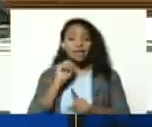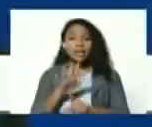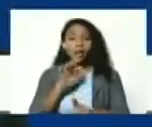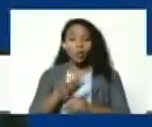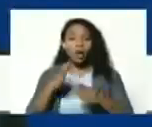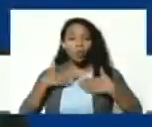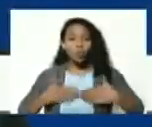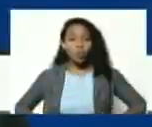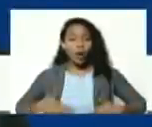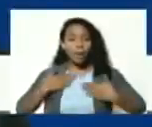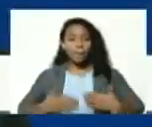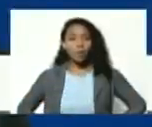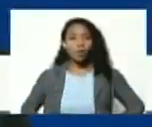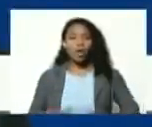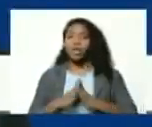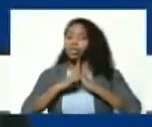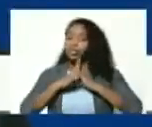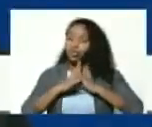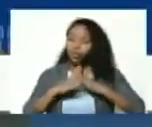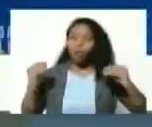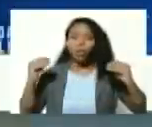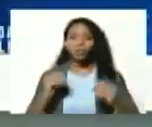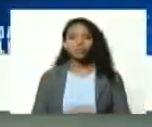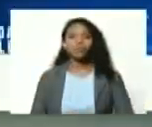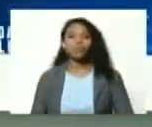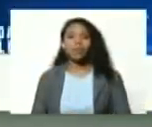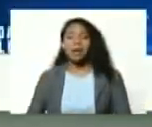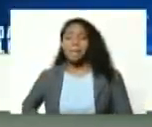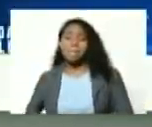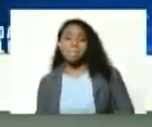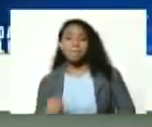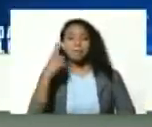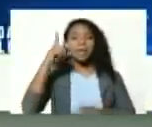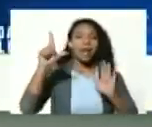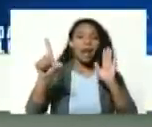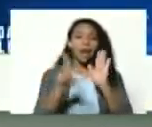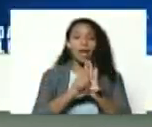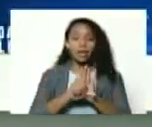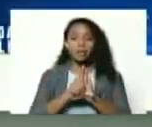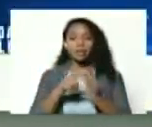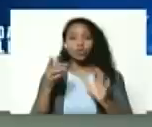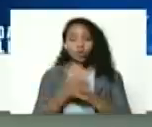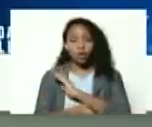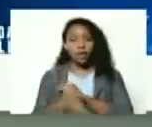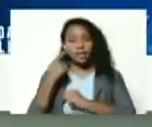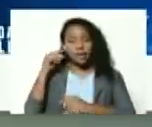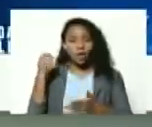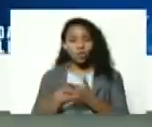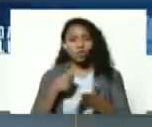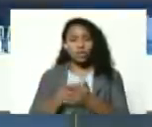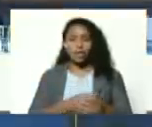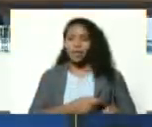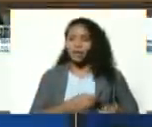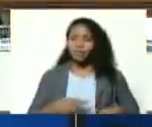cuerpo de todo es la primera ley de la dialéctica la unidad y lucha de contrario